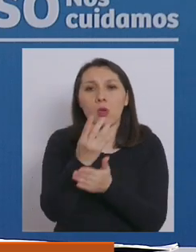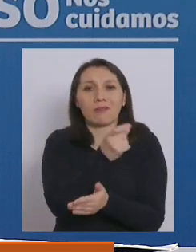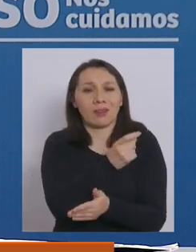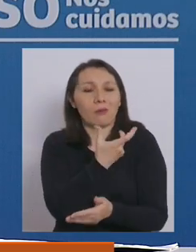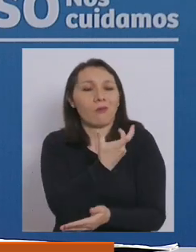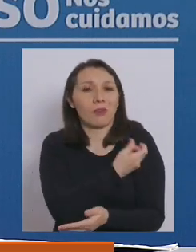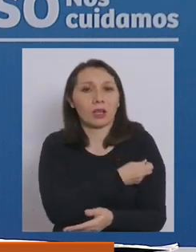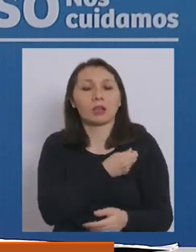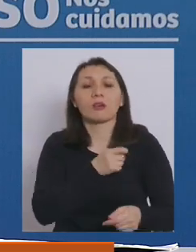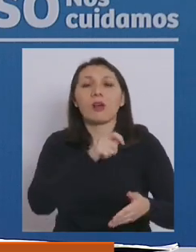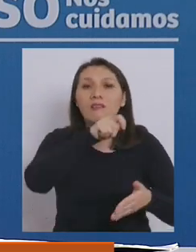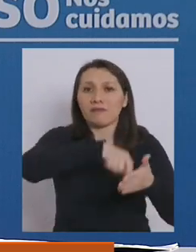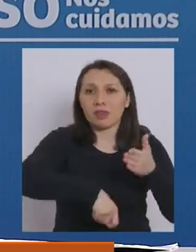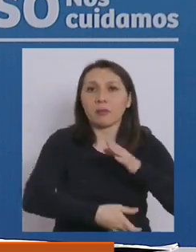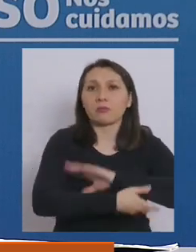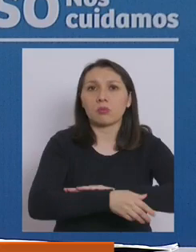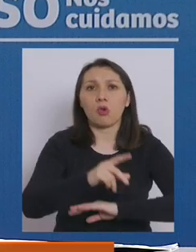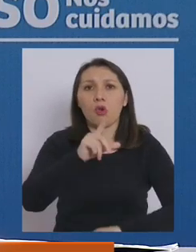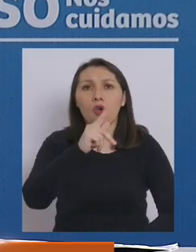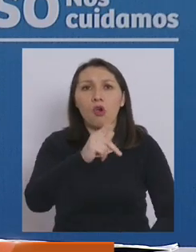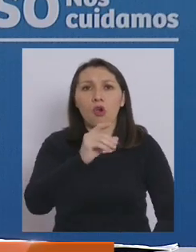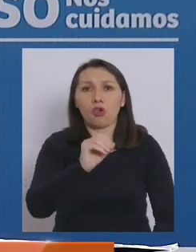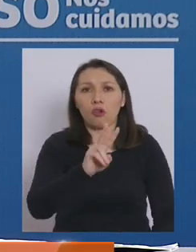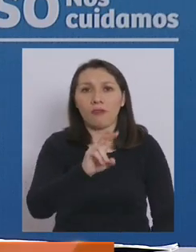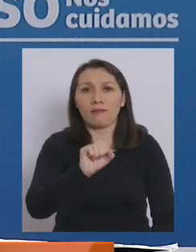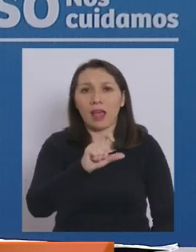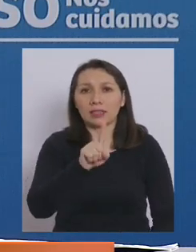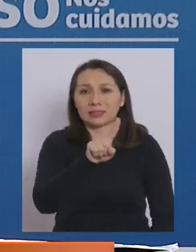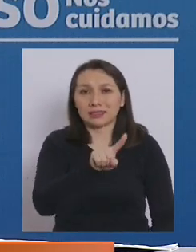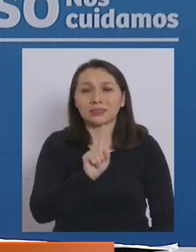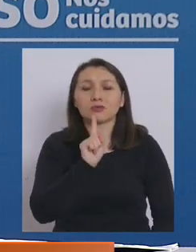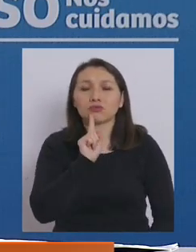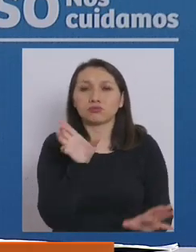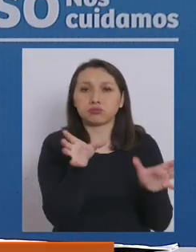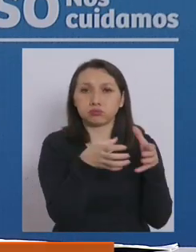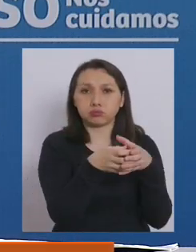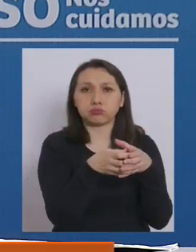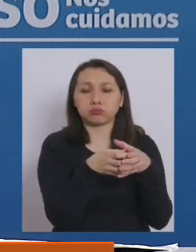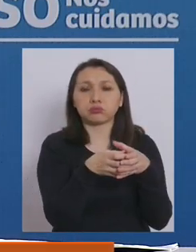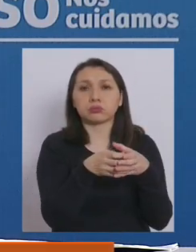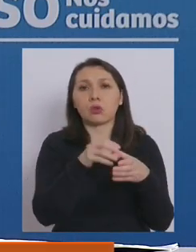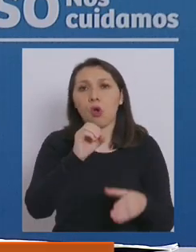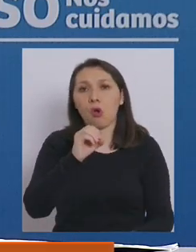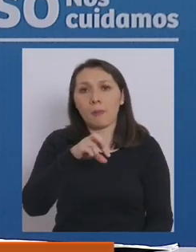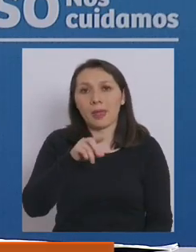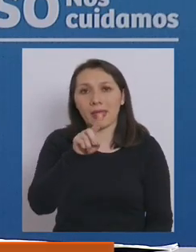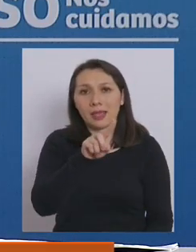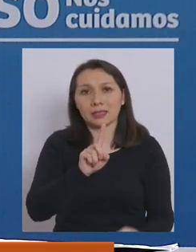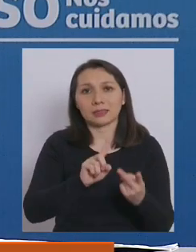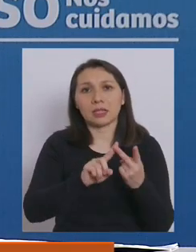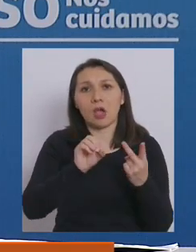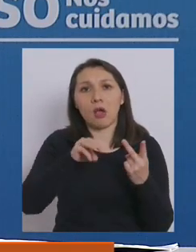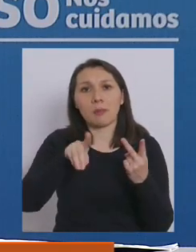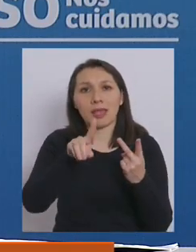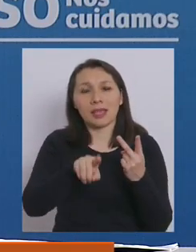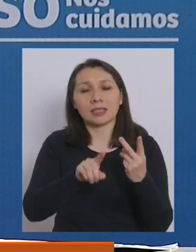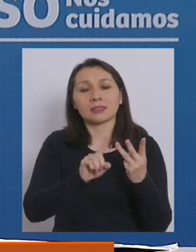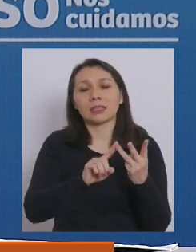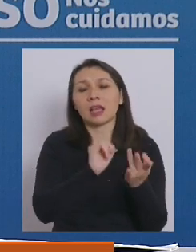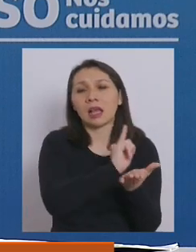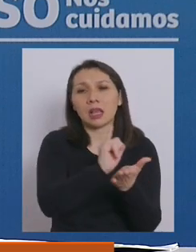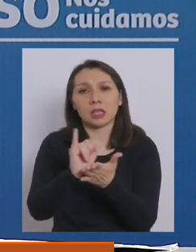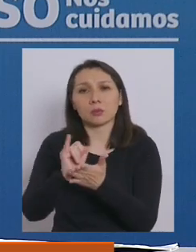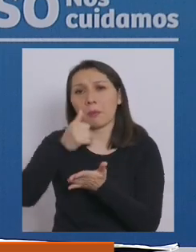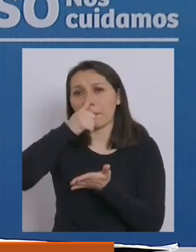compromiso con COVAX que es una entidad que agrupa OPS, OMS, instituciones